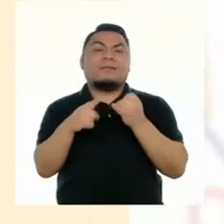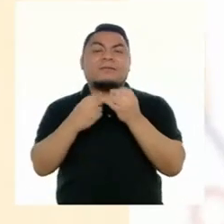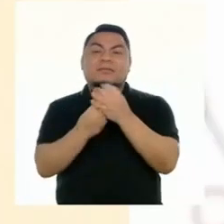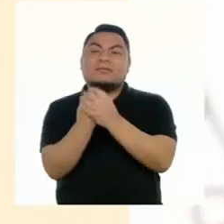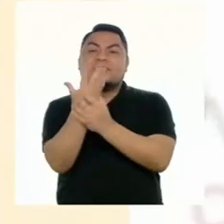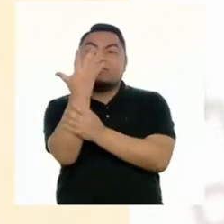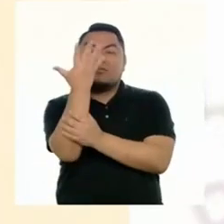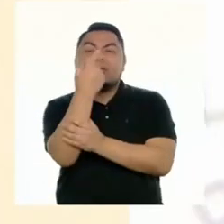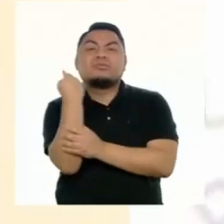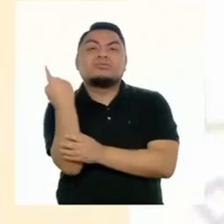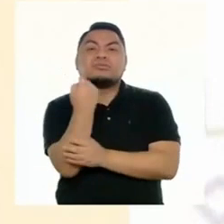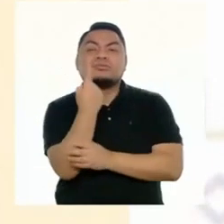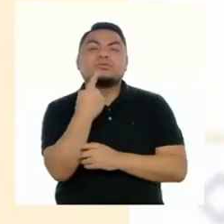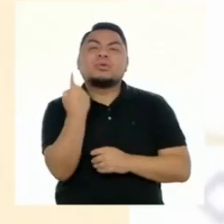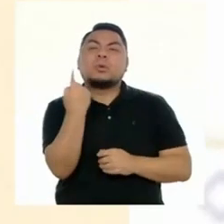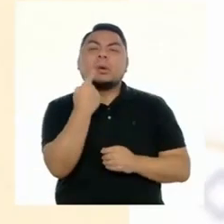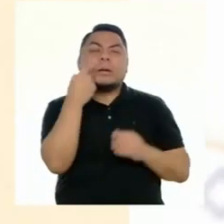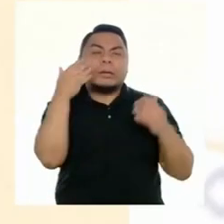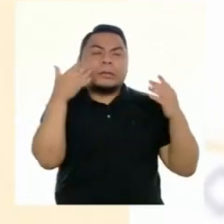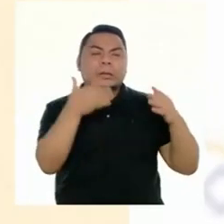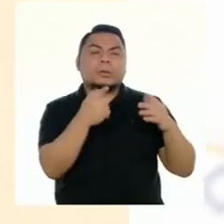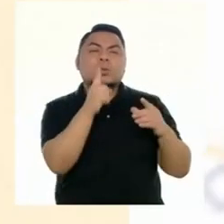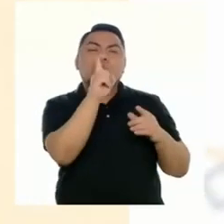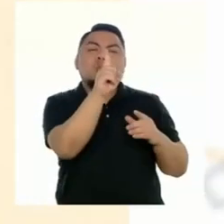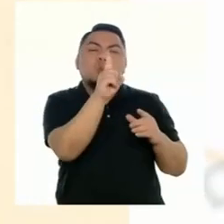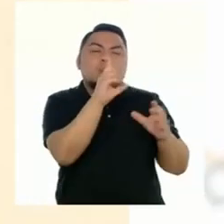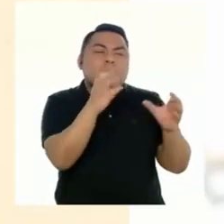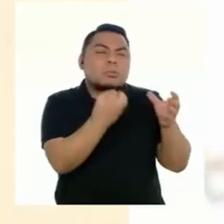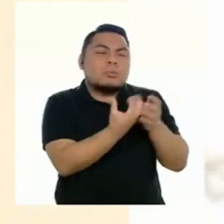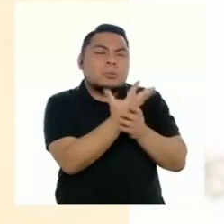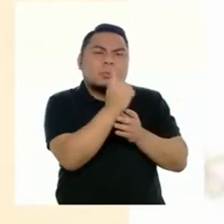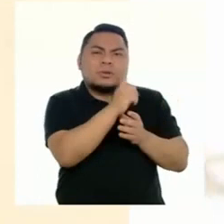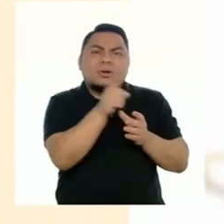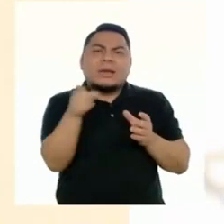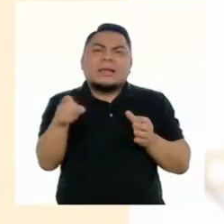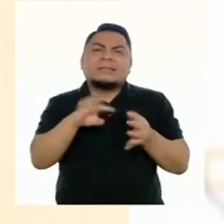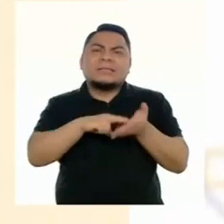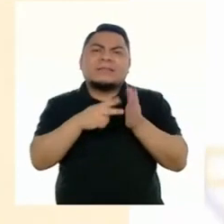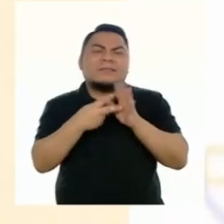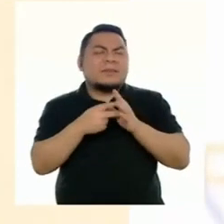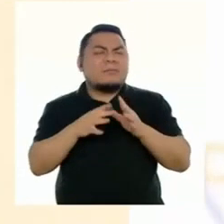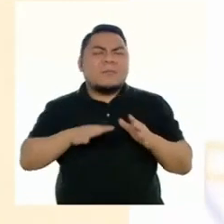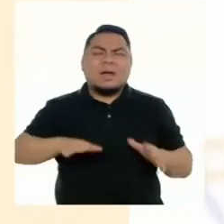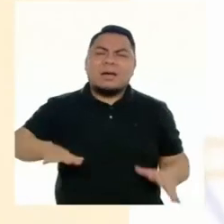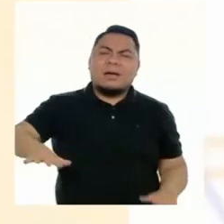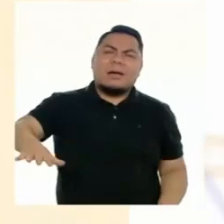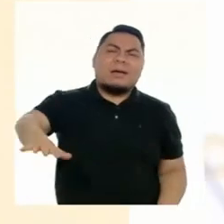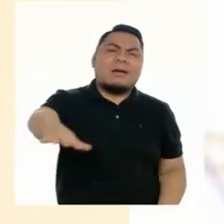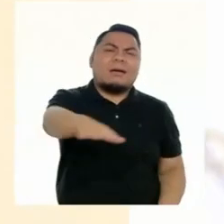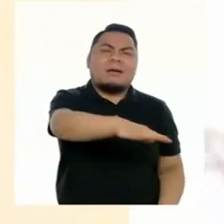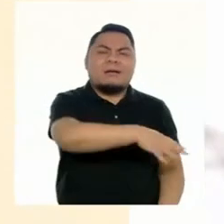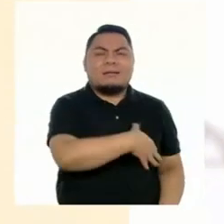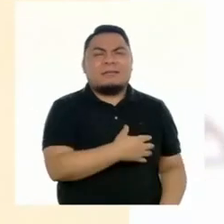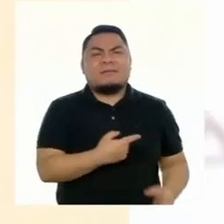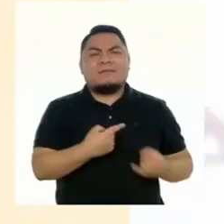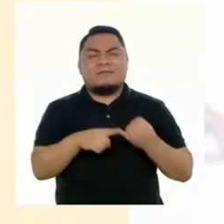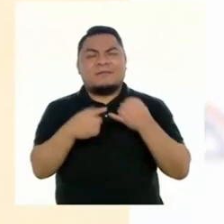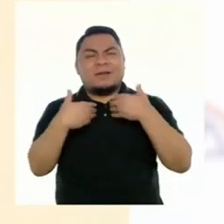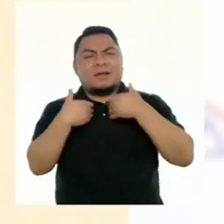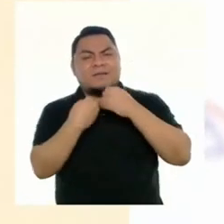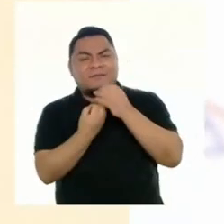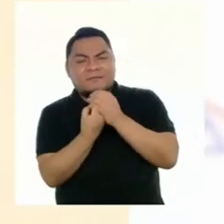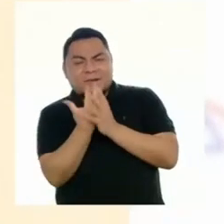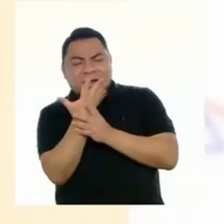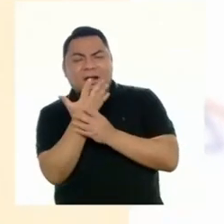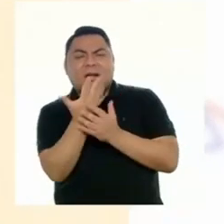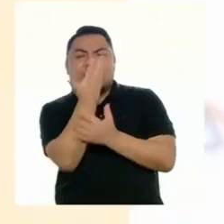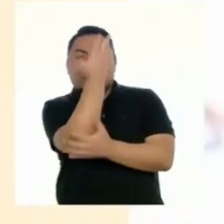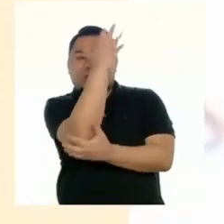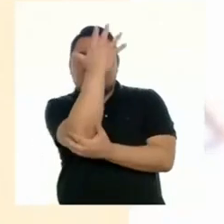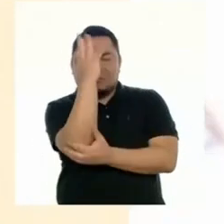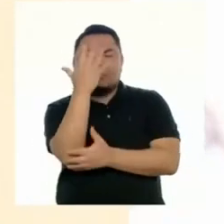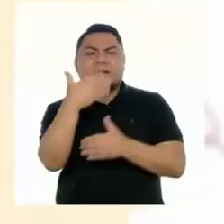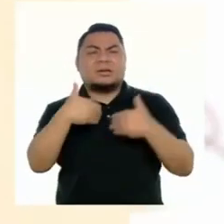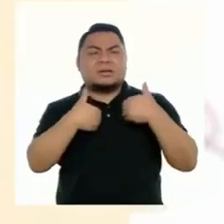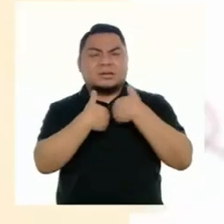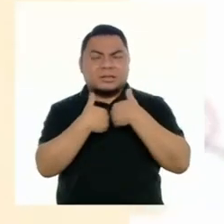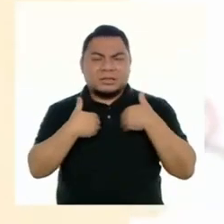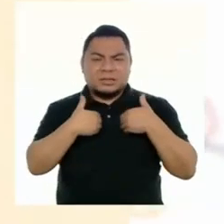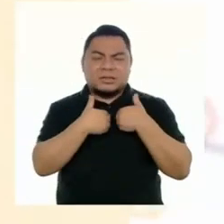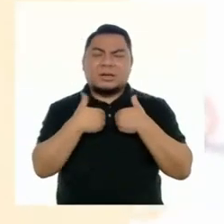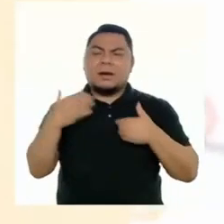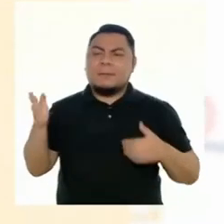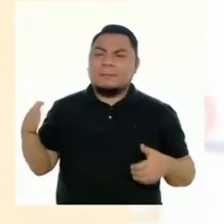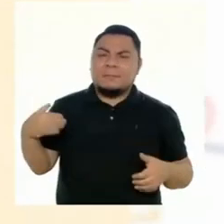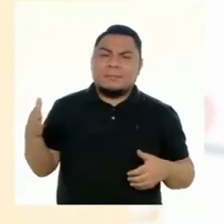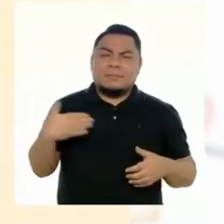no solo se centra en variedades de una especie única, sino que en realidad trata muchos aspectos como la flora, fauna terrestre y